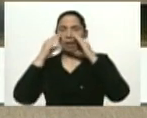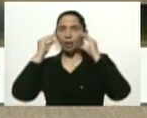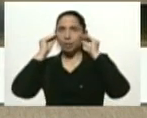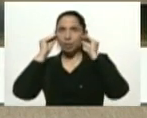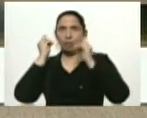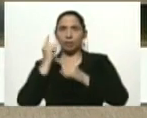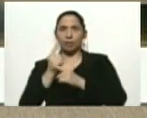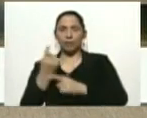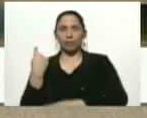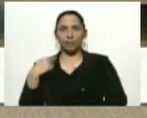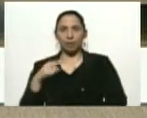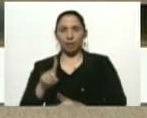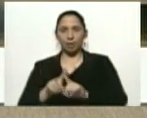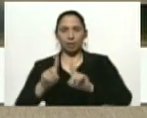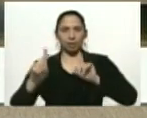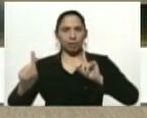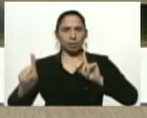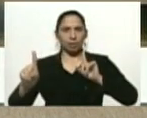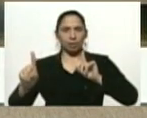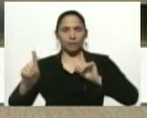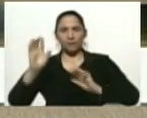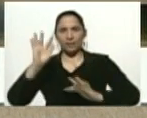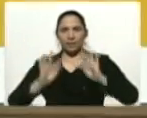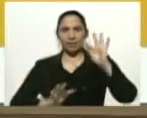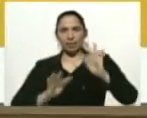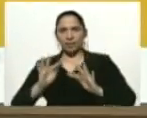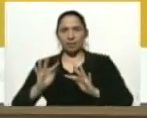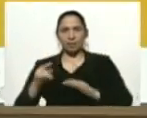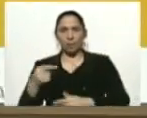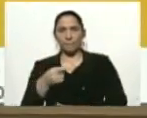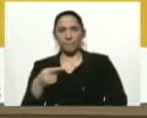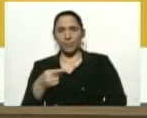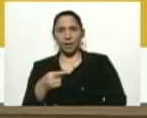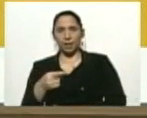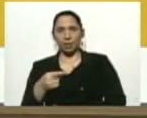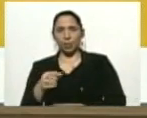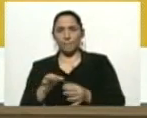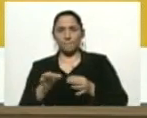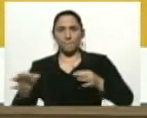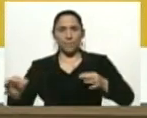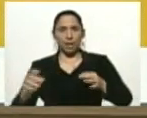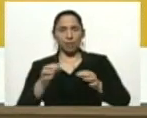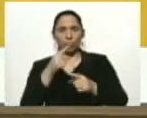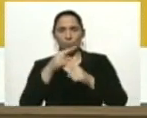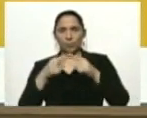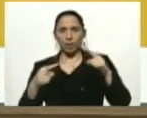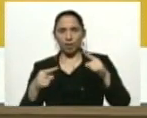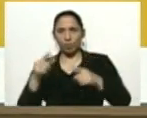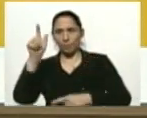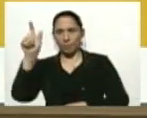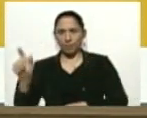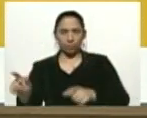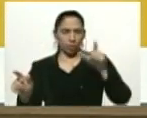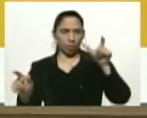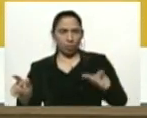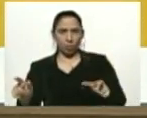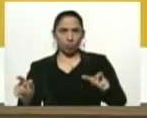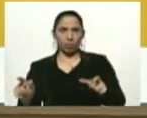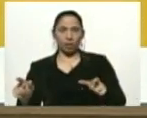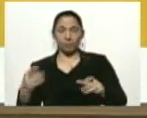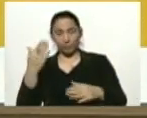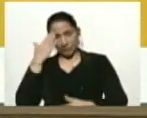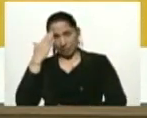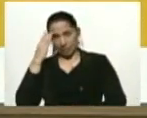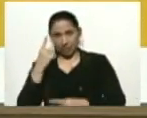sepan que deben tener un distanciamiento físico de por lo menos metro y medio entre una persona y otra, sepan que deben